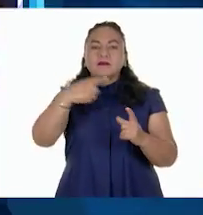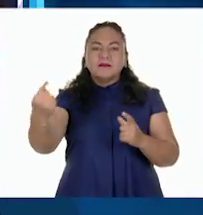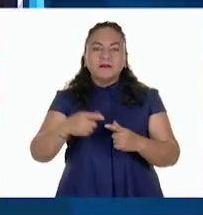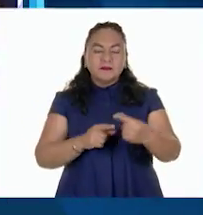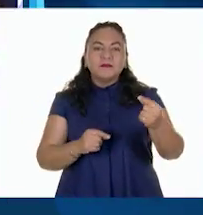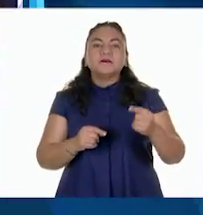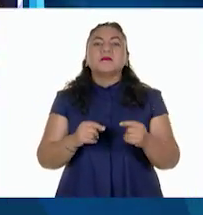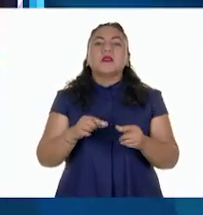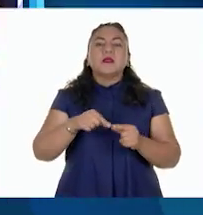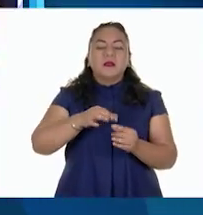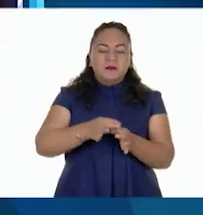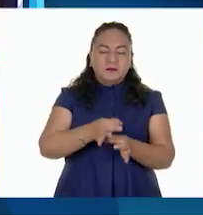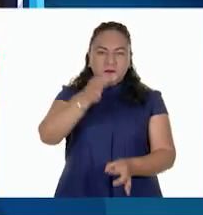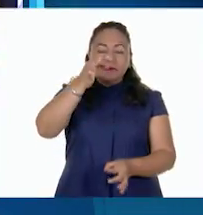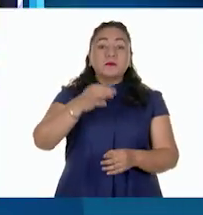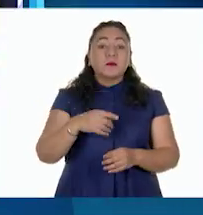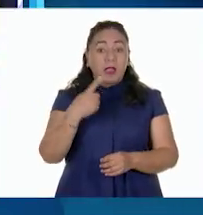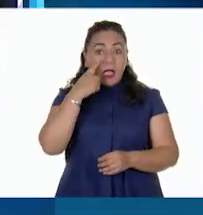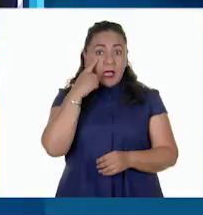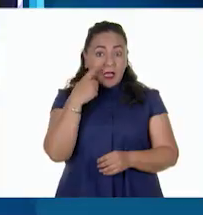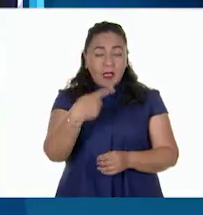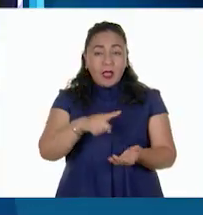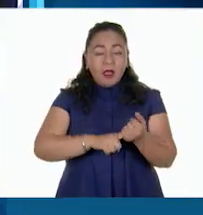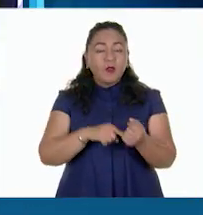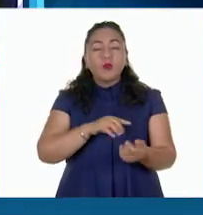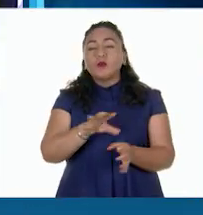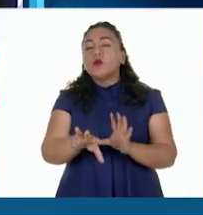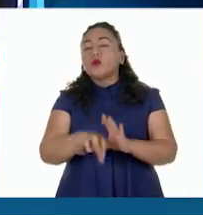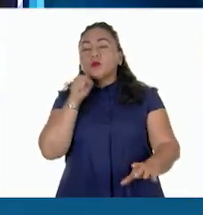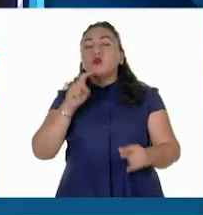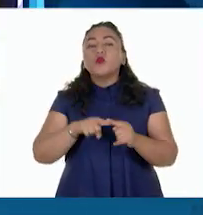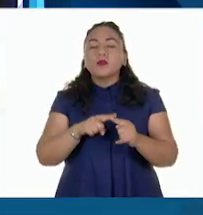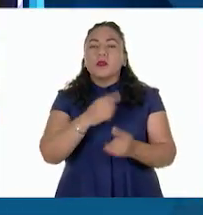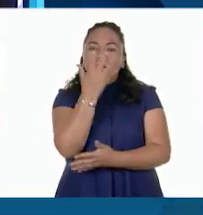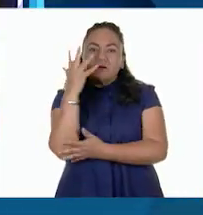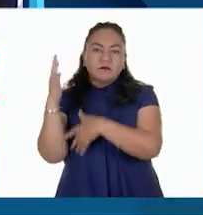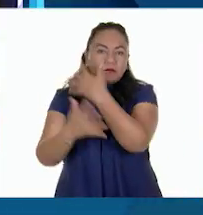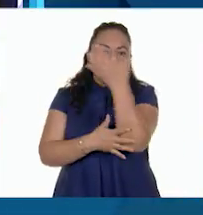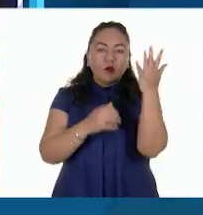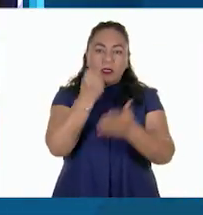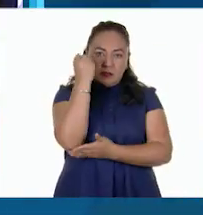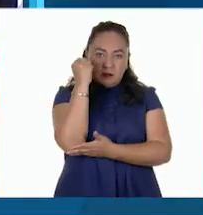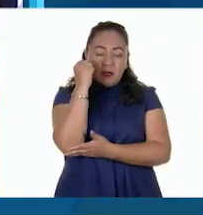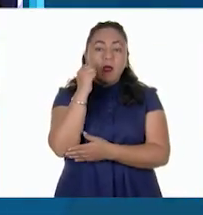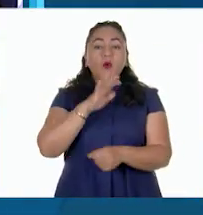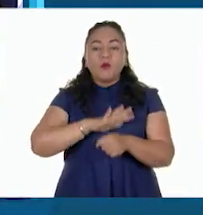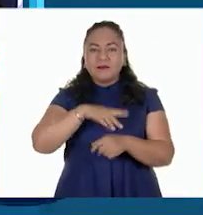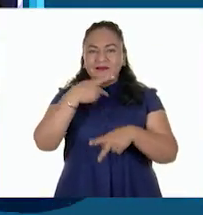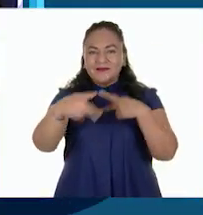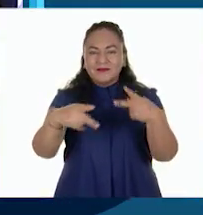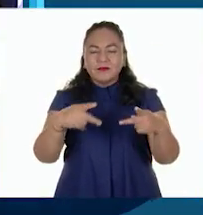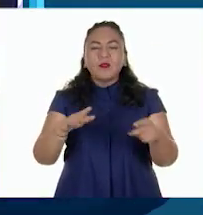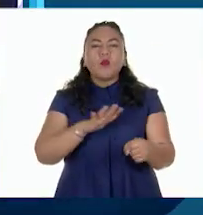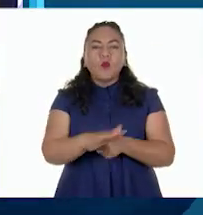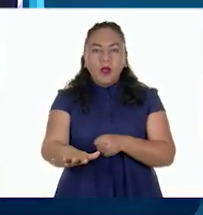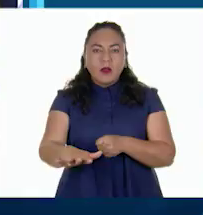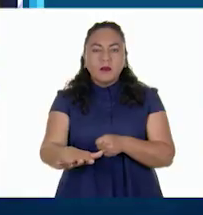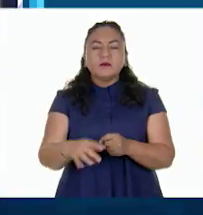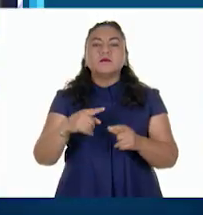productos maderables se extraen esencialmente del bosque y de la selva. Algunas de las especies maderables del bosque son